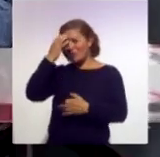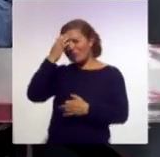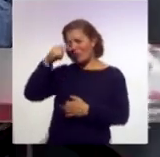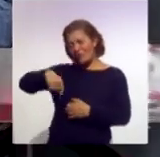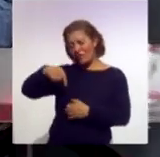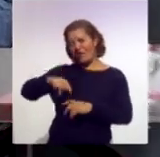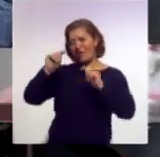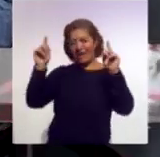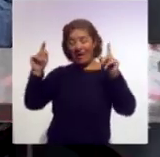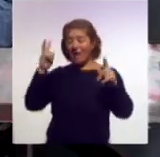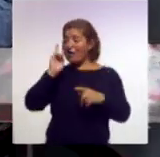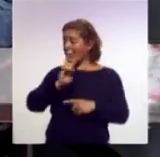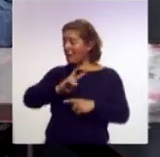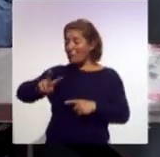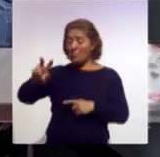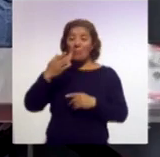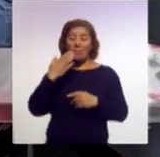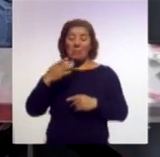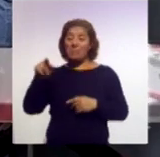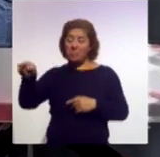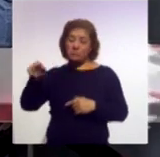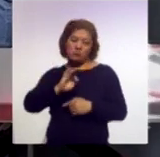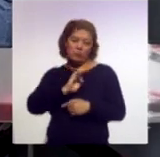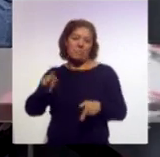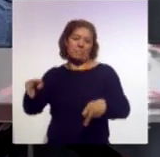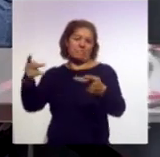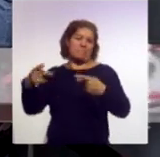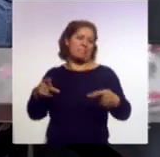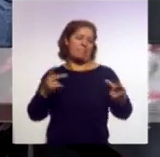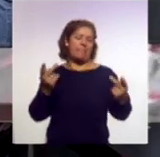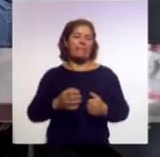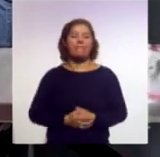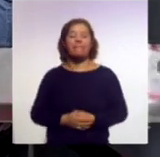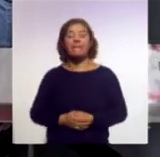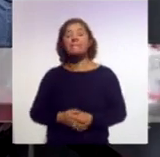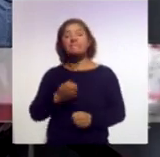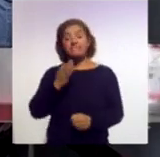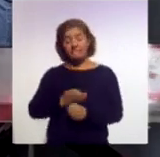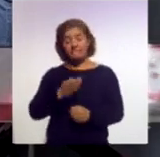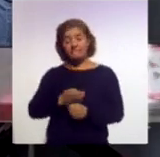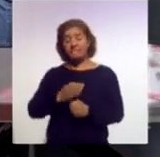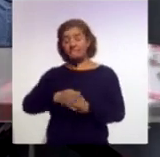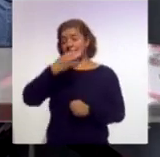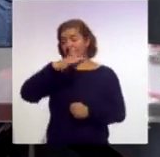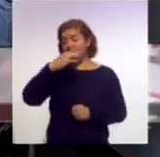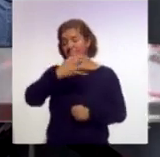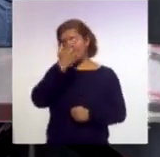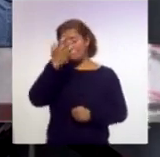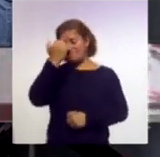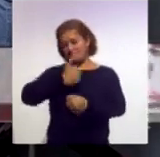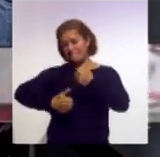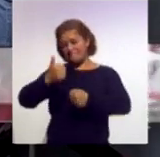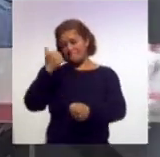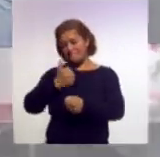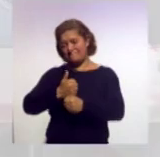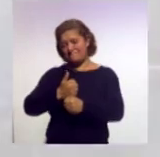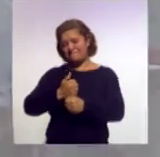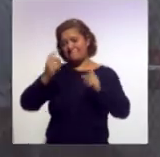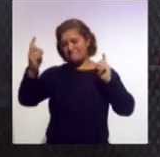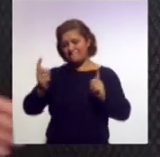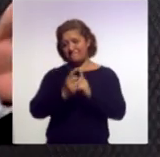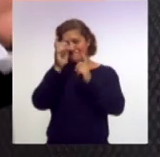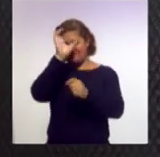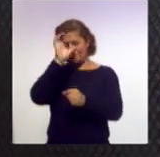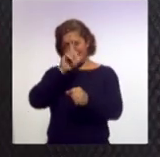edición de este año de nuestro carnaval conmemorativo, parte de los festejos de los 500 años del encuentro de dos culturas.